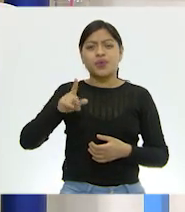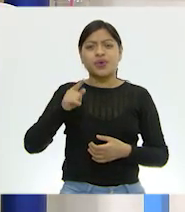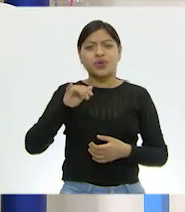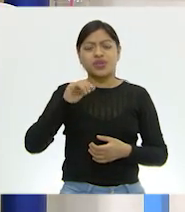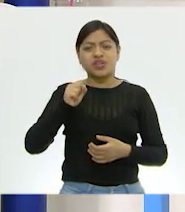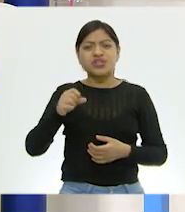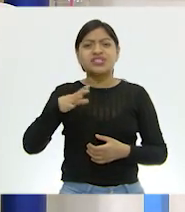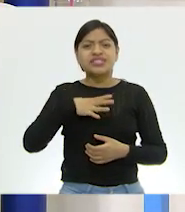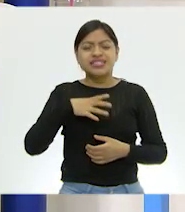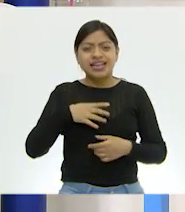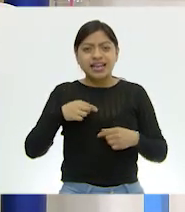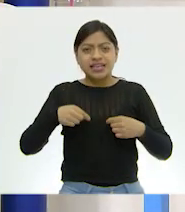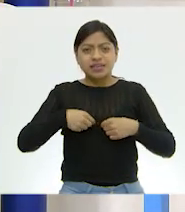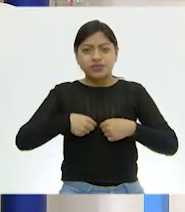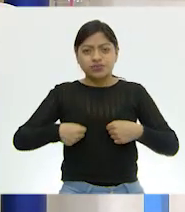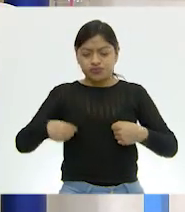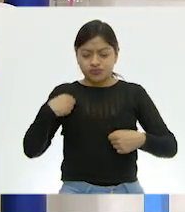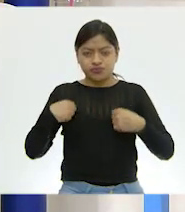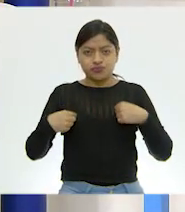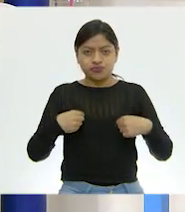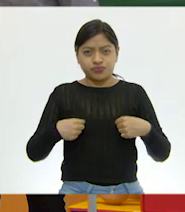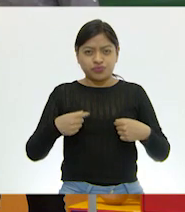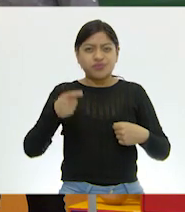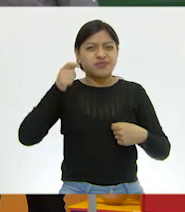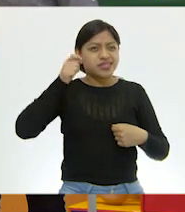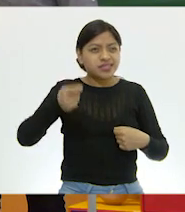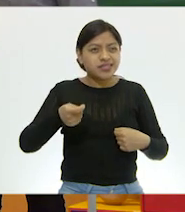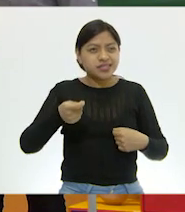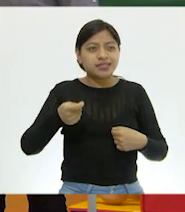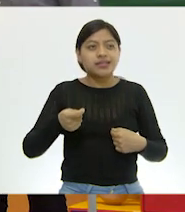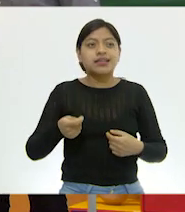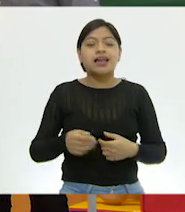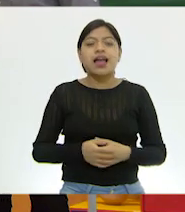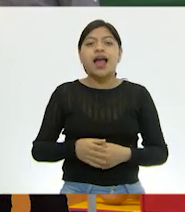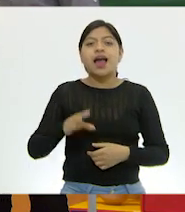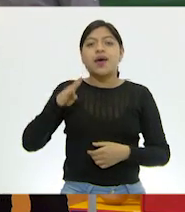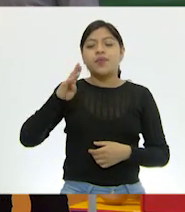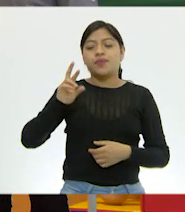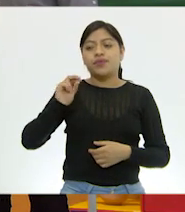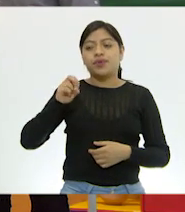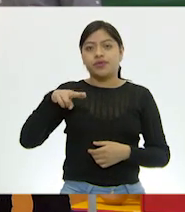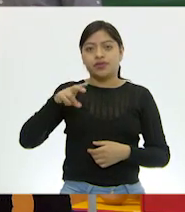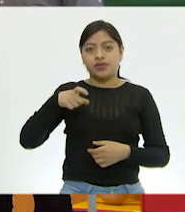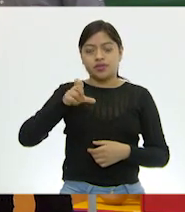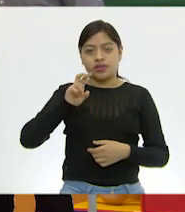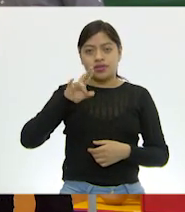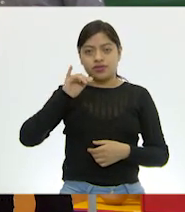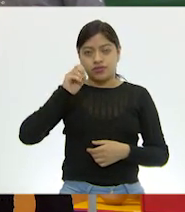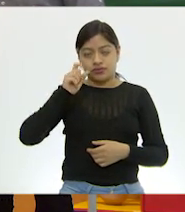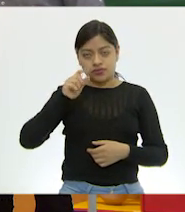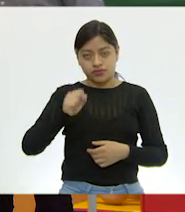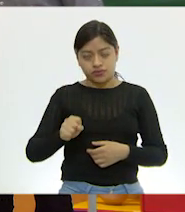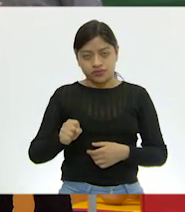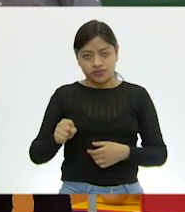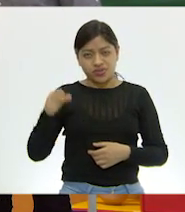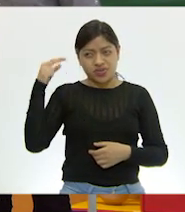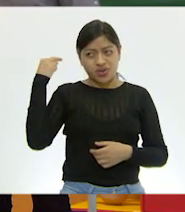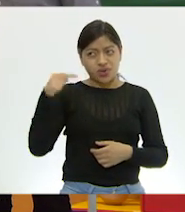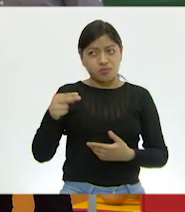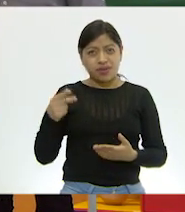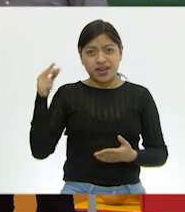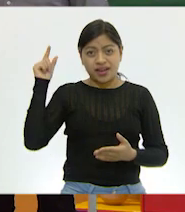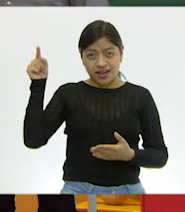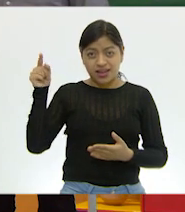ramificaciones, ¿verdad? Y esos son los bronquiolos. Bronquiolos. No tenemos ese nombre